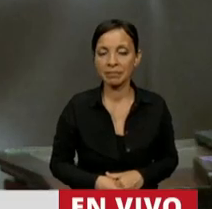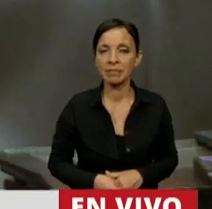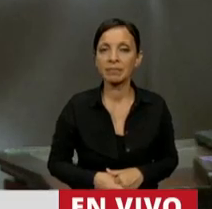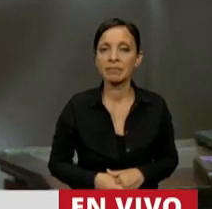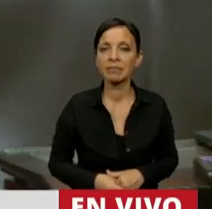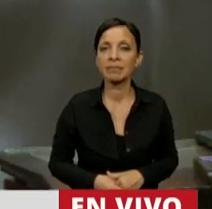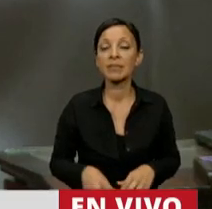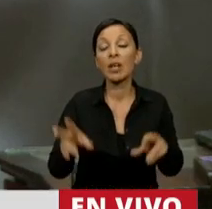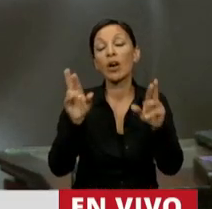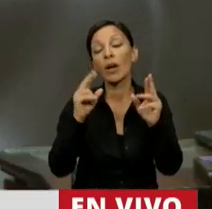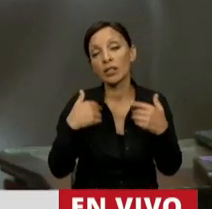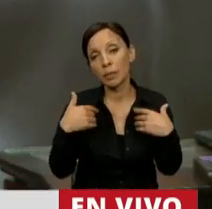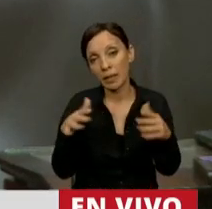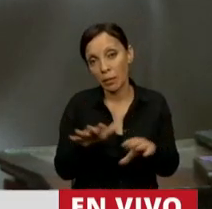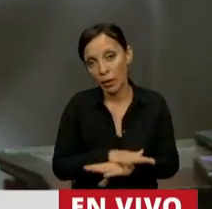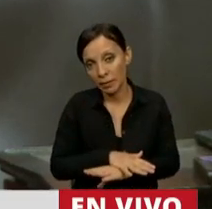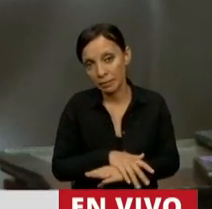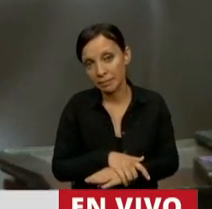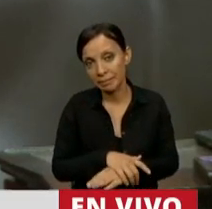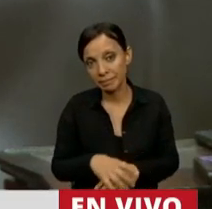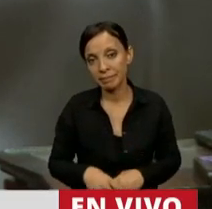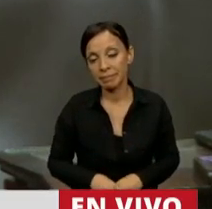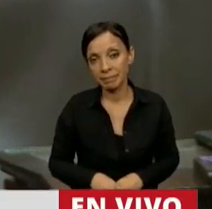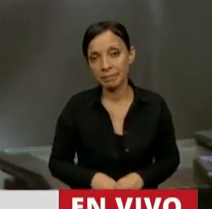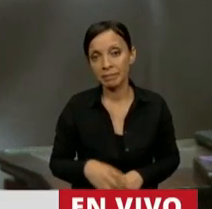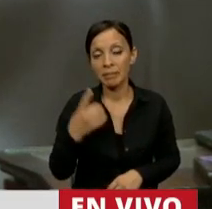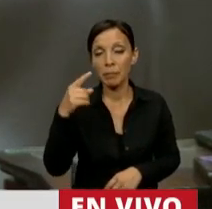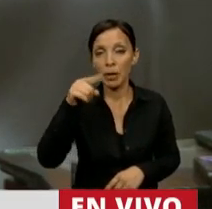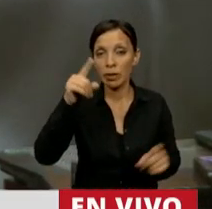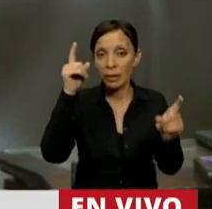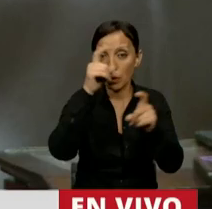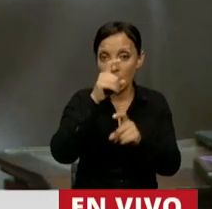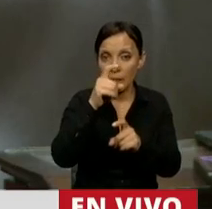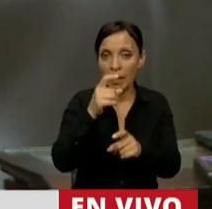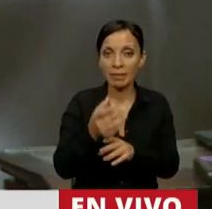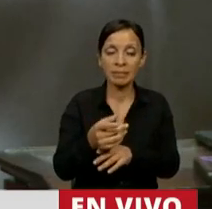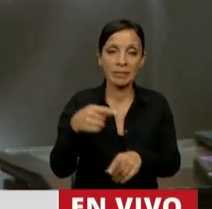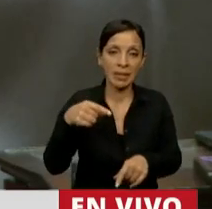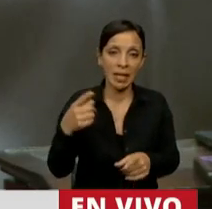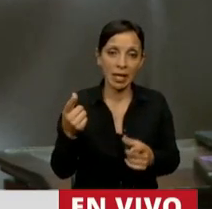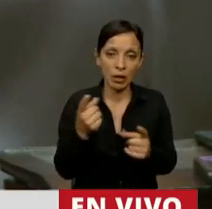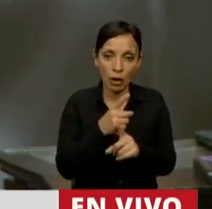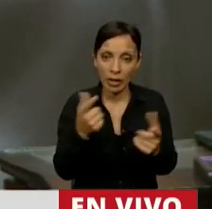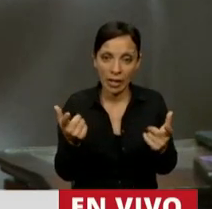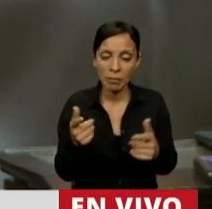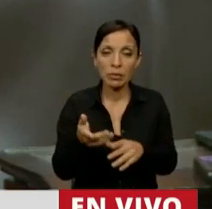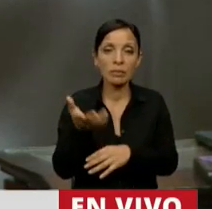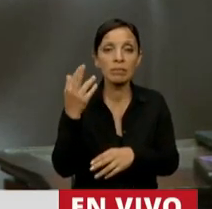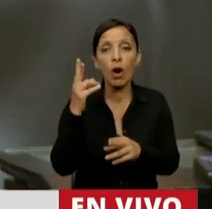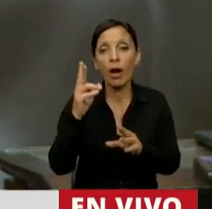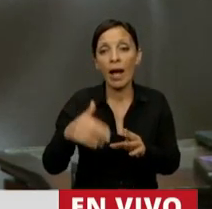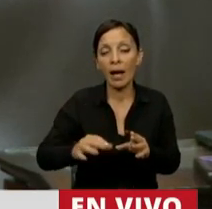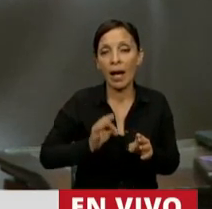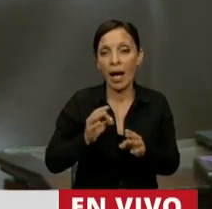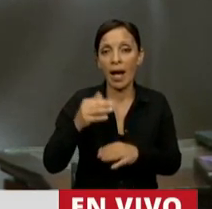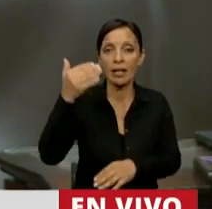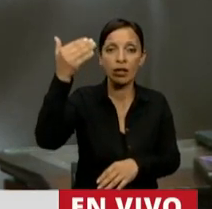Espero equivocarme, señor Presidente. Este problema que no tuvimos y que parecemos inaugurar. Espero que dentro de algunos años no